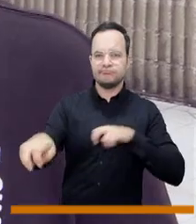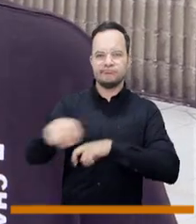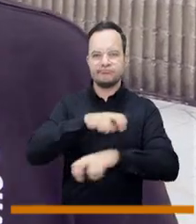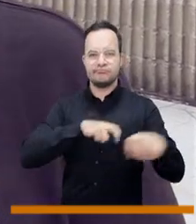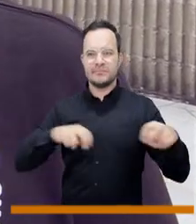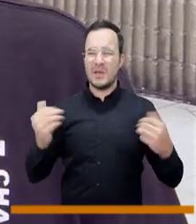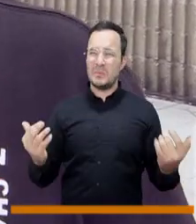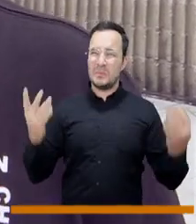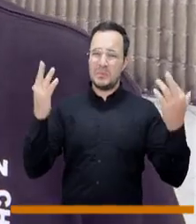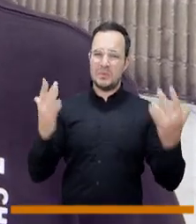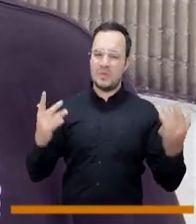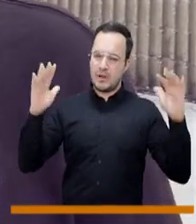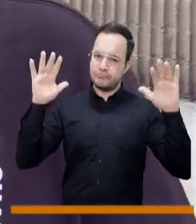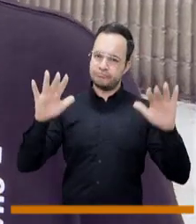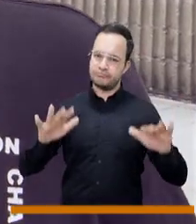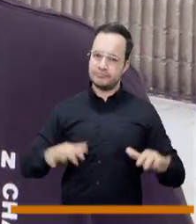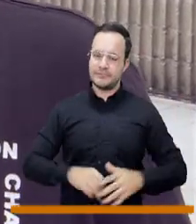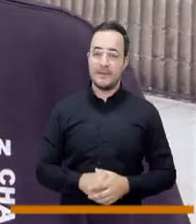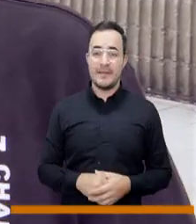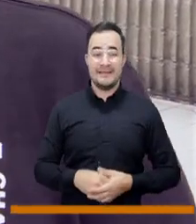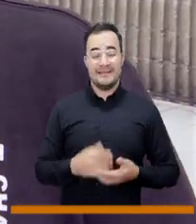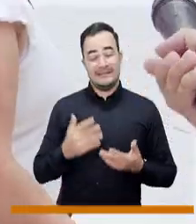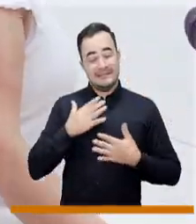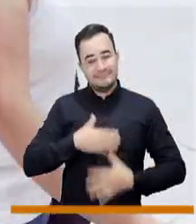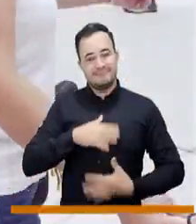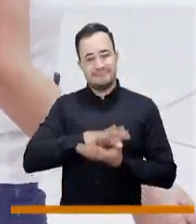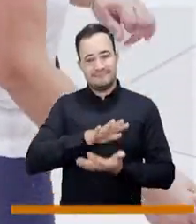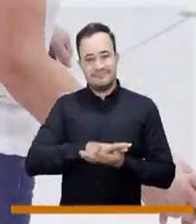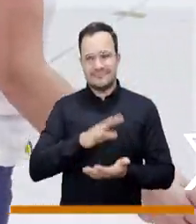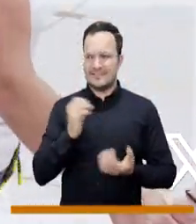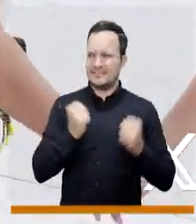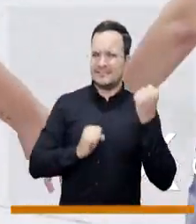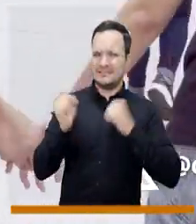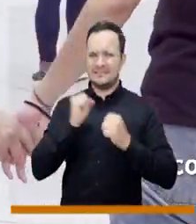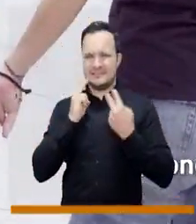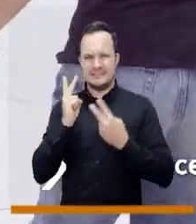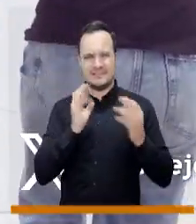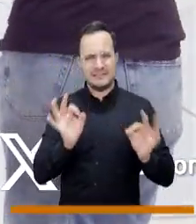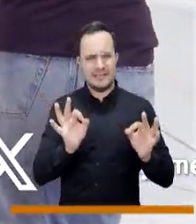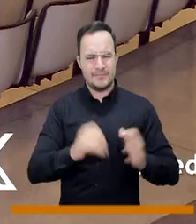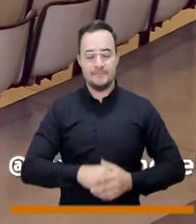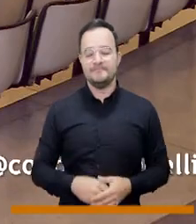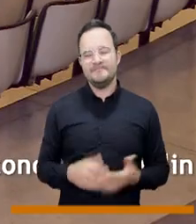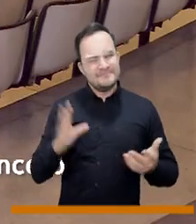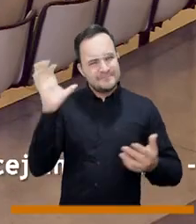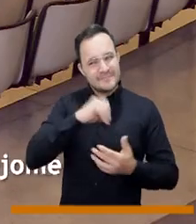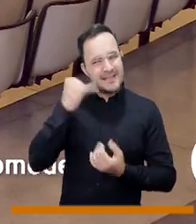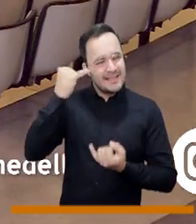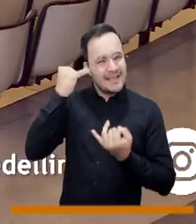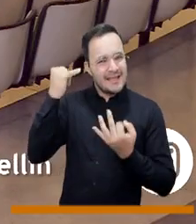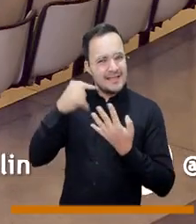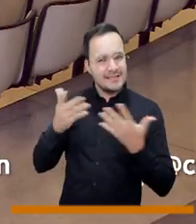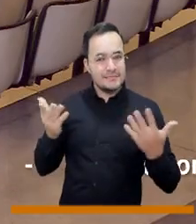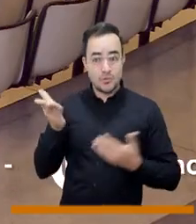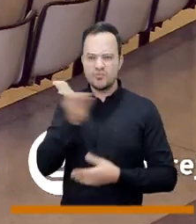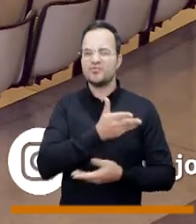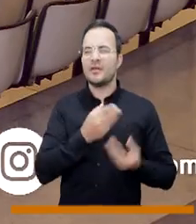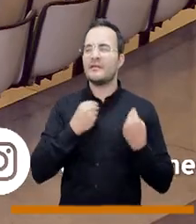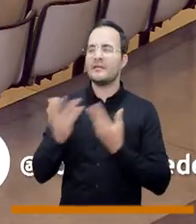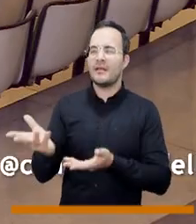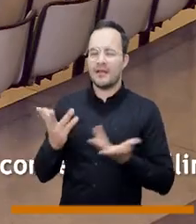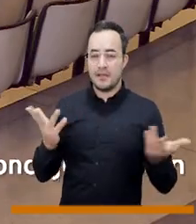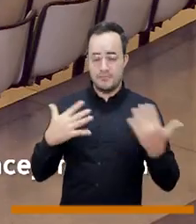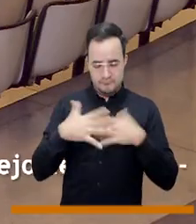la ciudad se descontamine cada día. Tranquilidad, porque vivimos muy tranquilos. Queremos saber qué le quiere regalar a